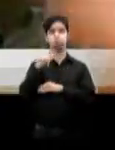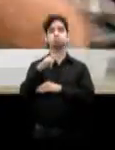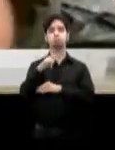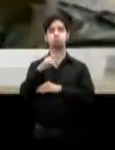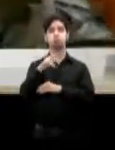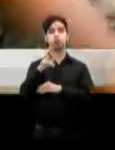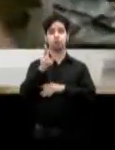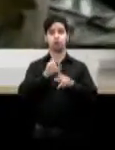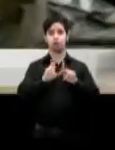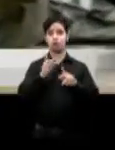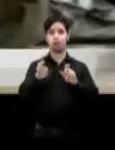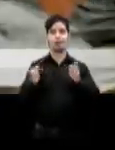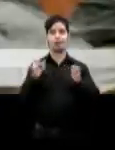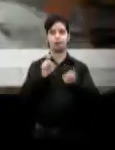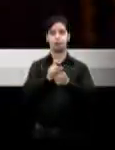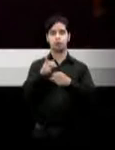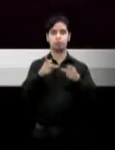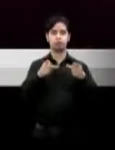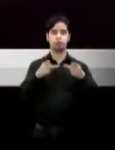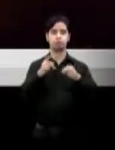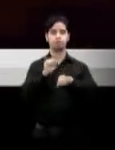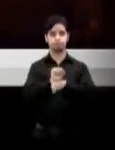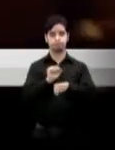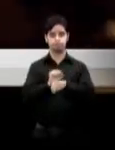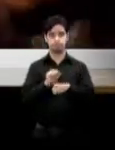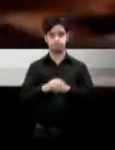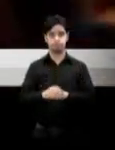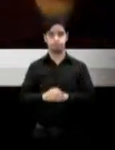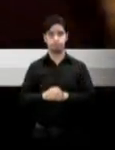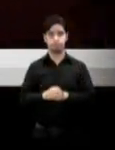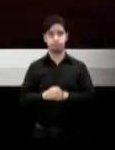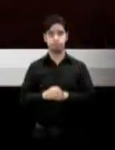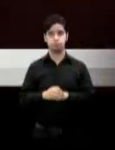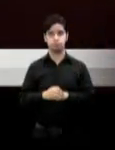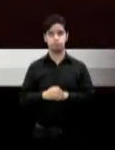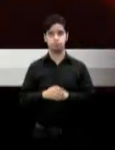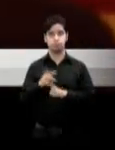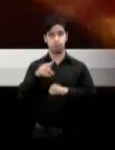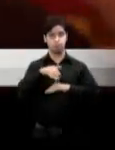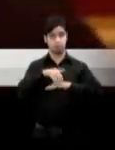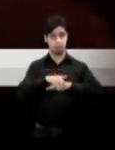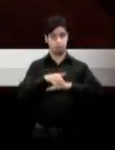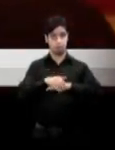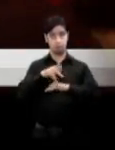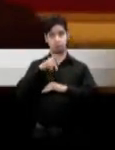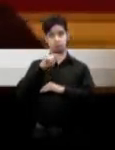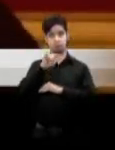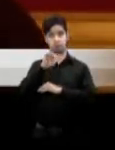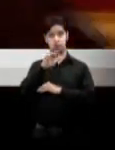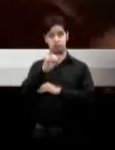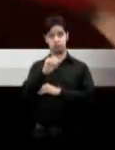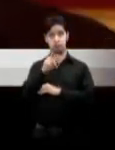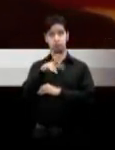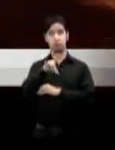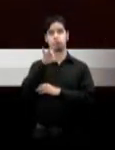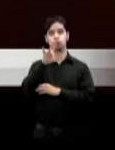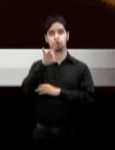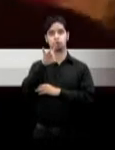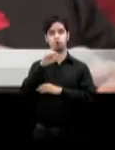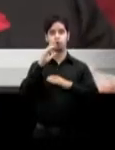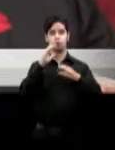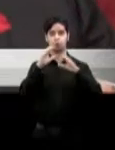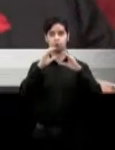de sus puestos. Y en el Palacio de Inglaterra, en el Palacio Real de Buckingham, se emitió un comunicado